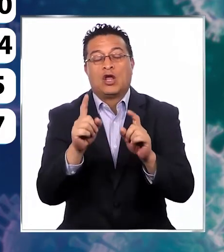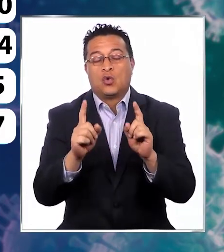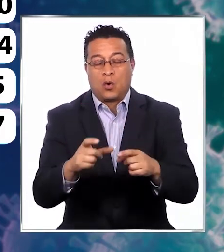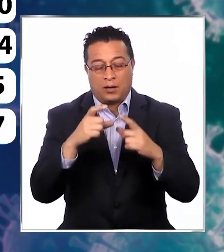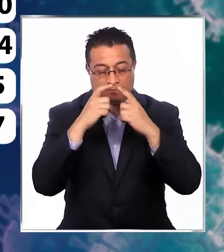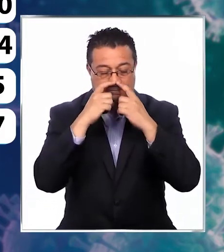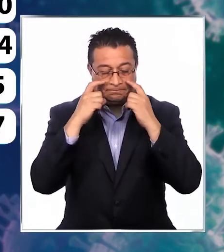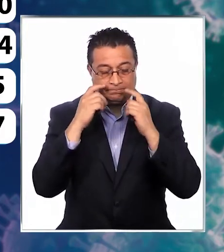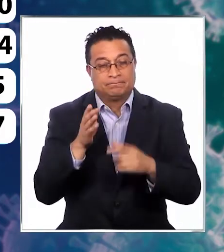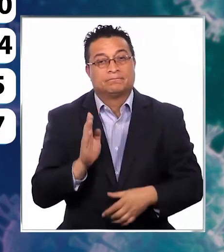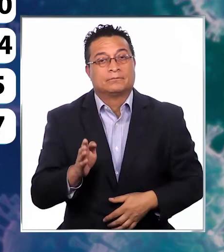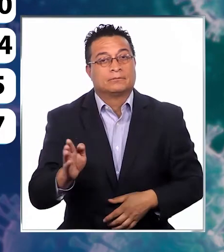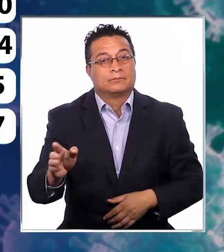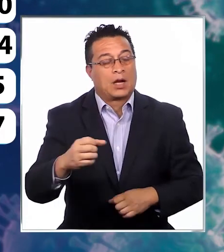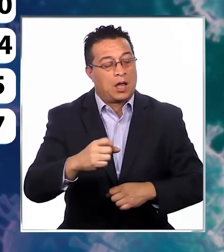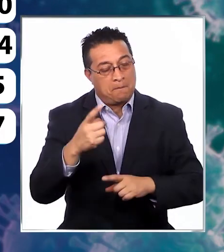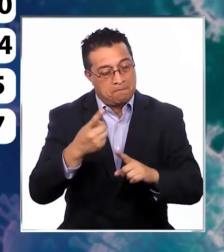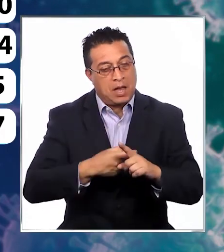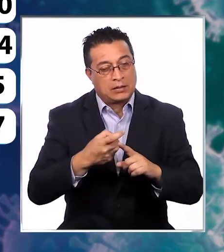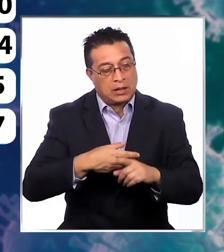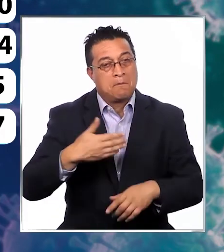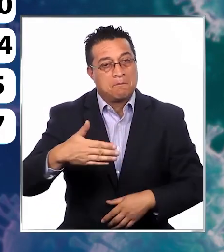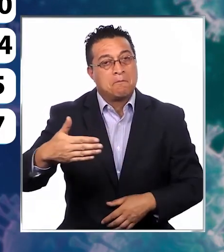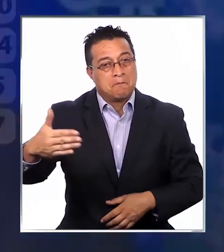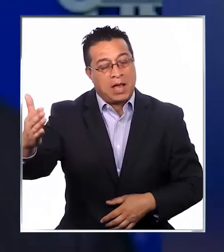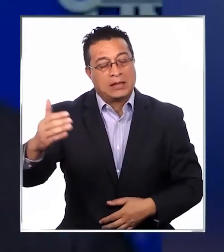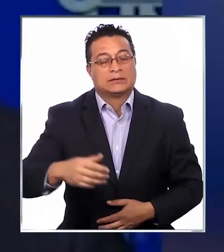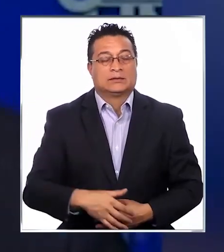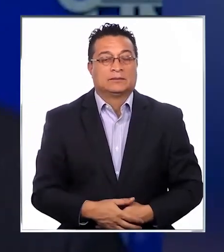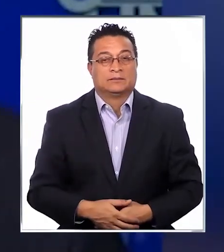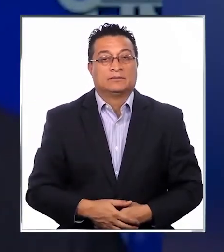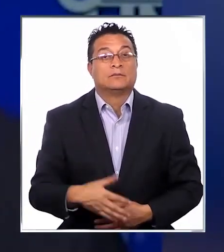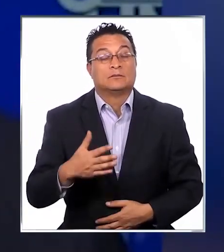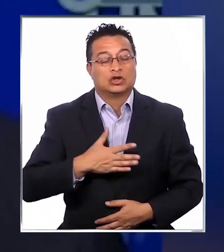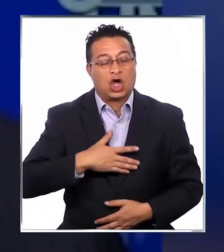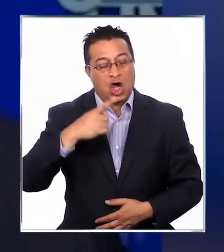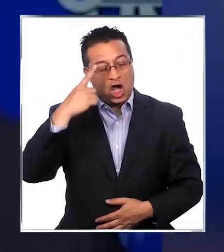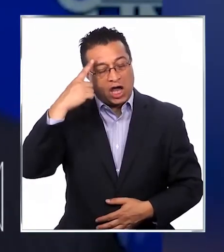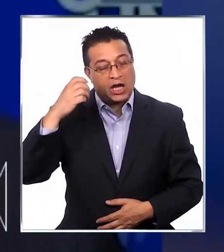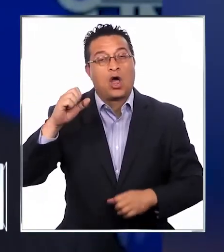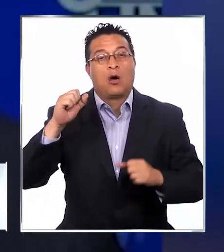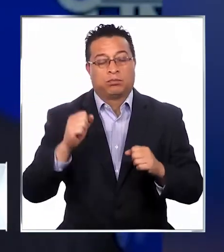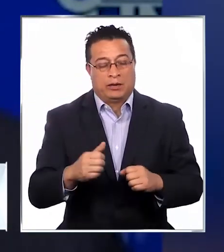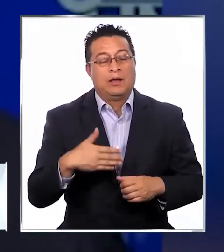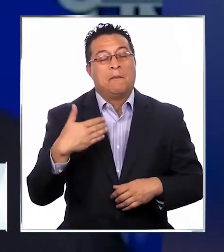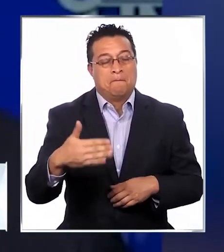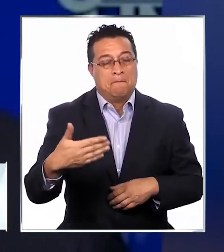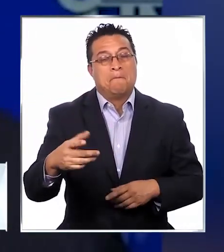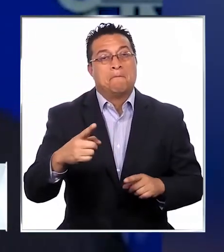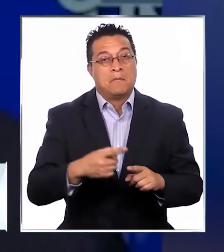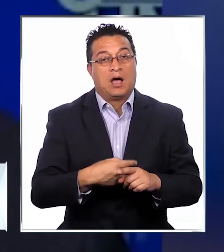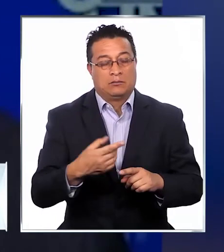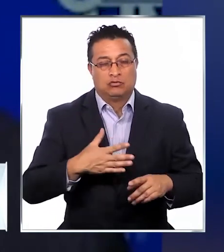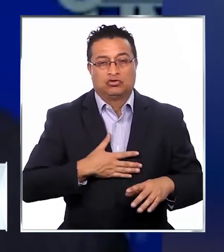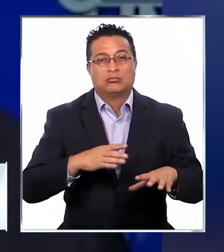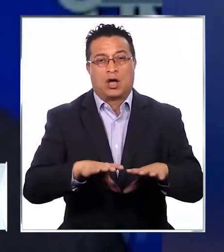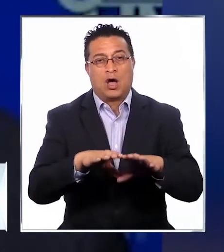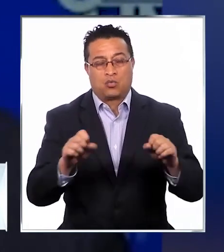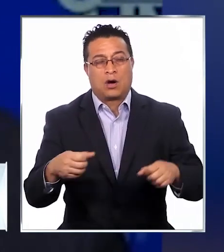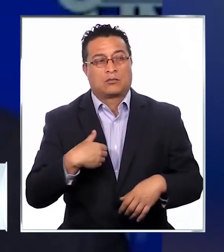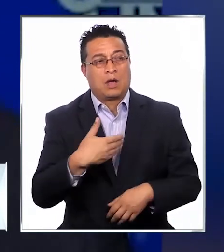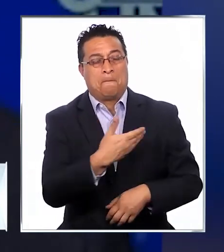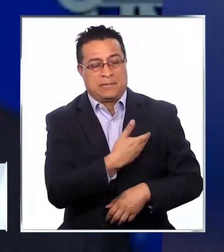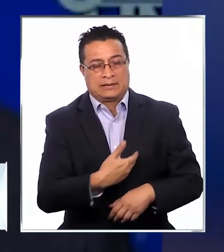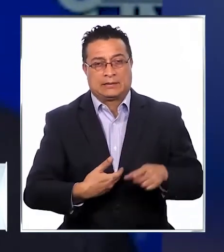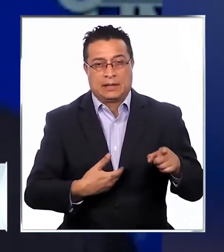deberá seguir usando mascarillas por muchos meses más. Creo que es posible que así sea, pero estoy de acuerdo con